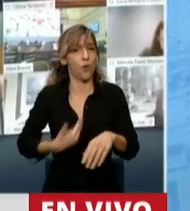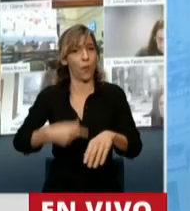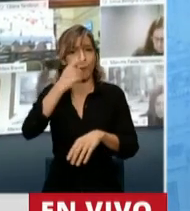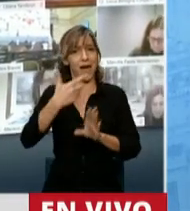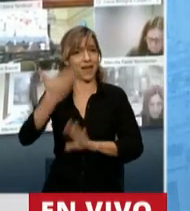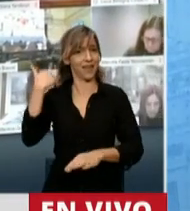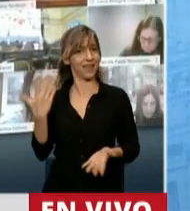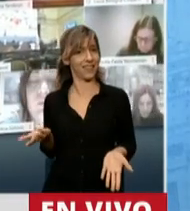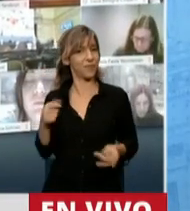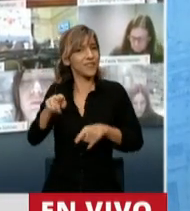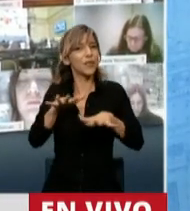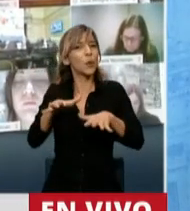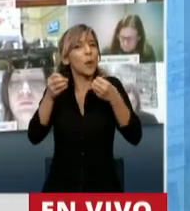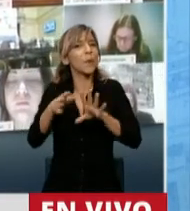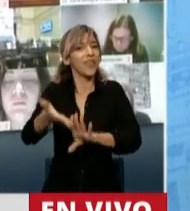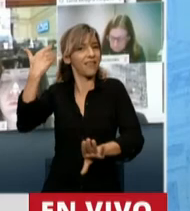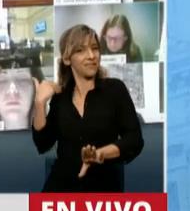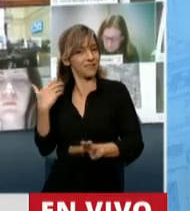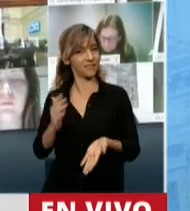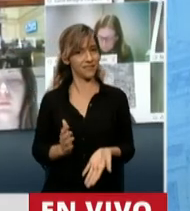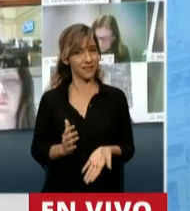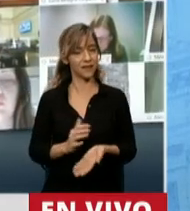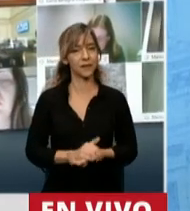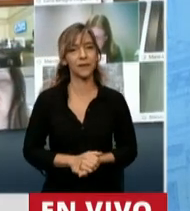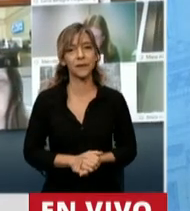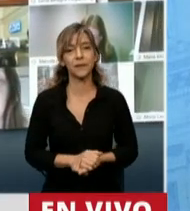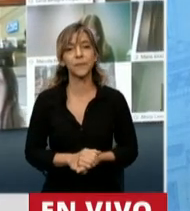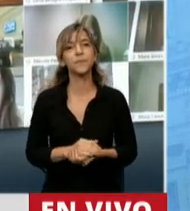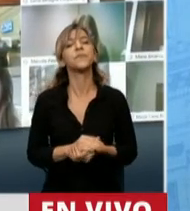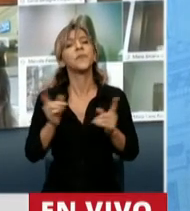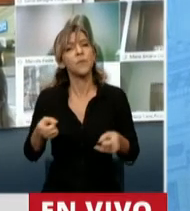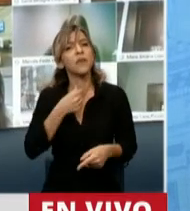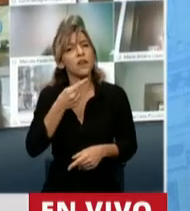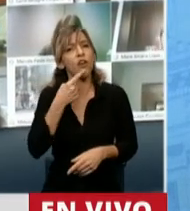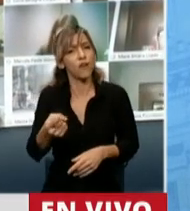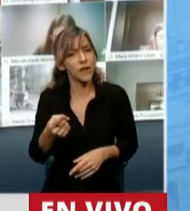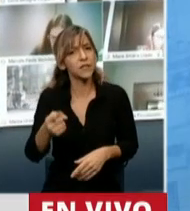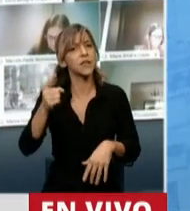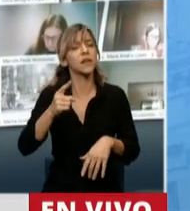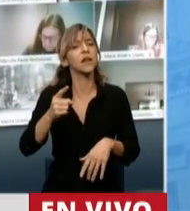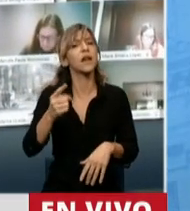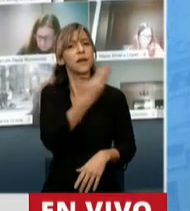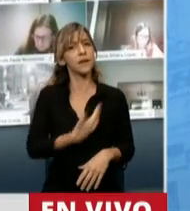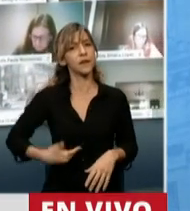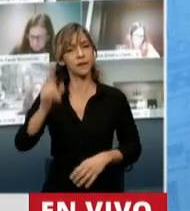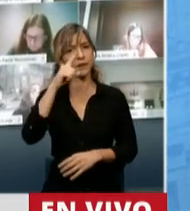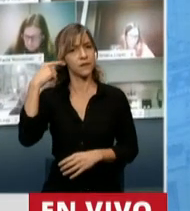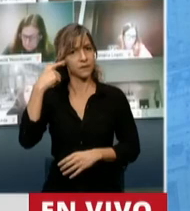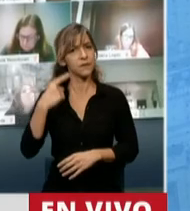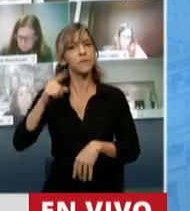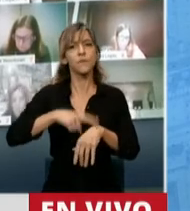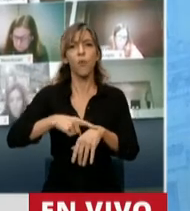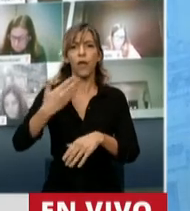Antes, no quisiera terminar sin antes decir, Alberto Fernández nos propuso en su campaña tener un